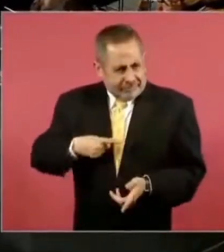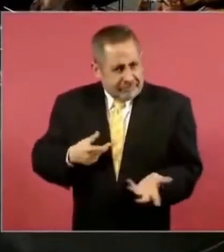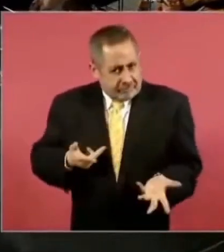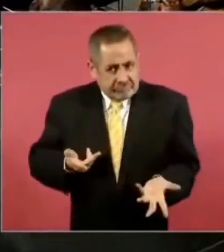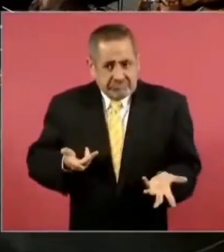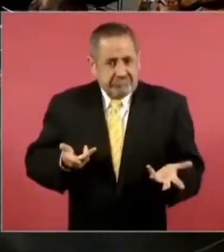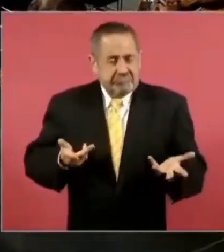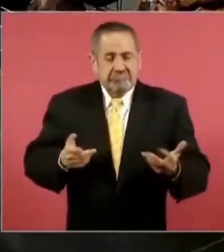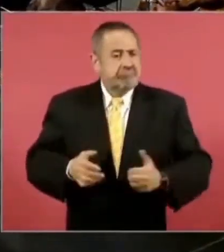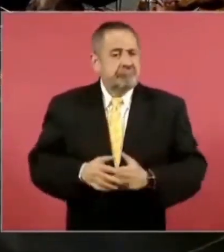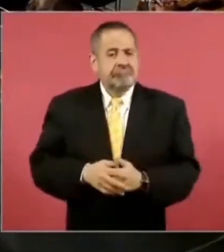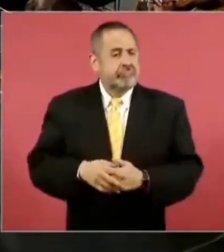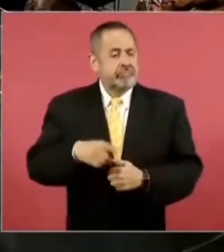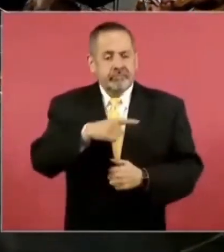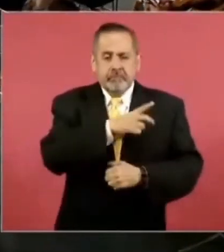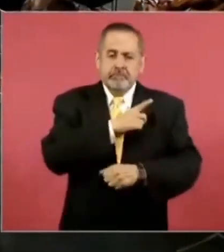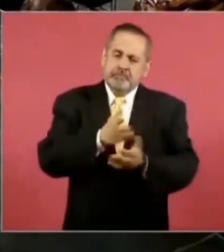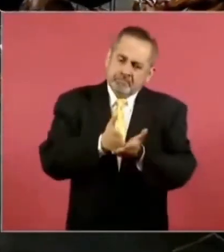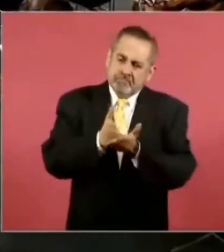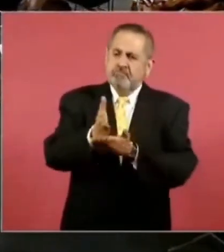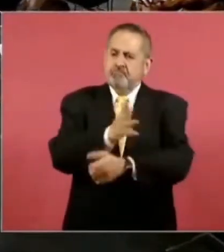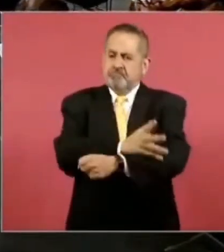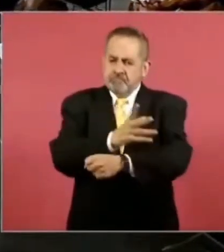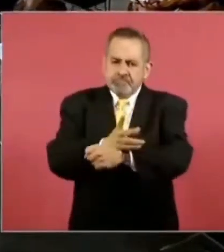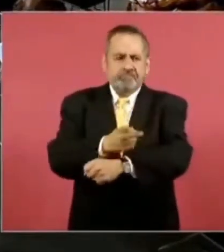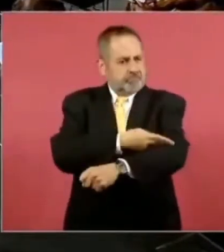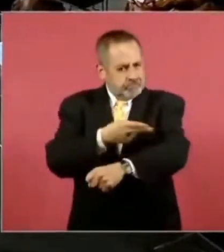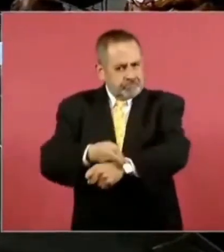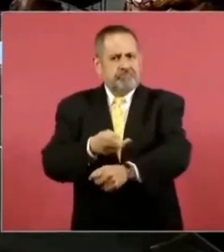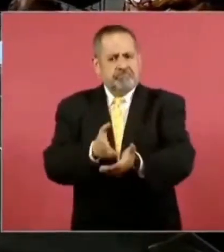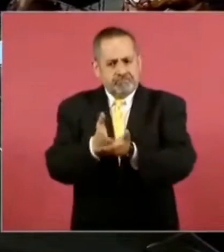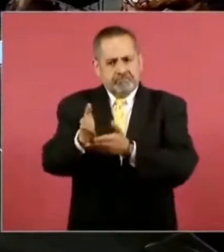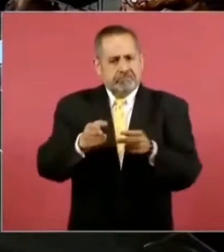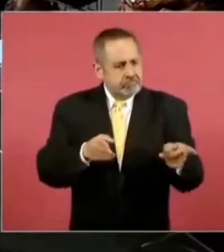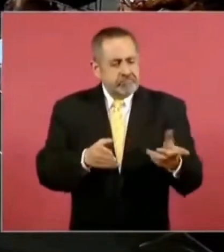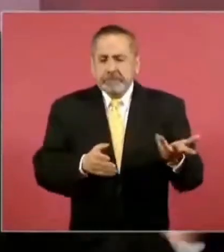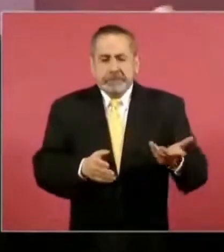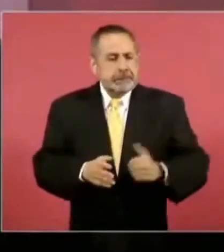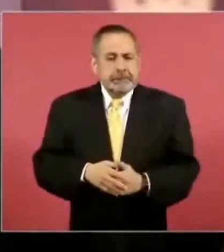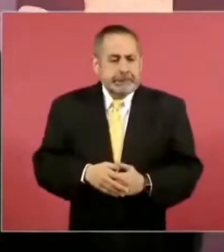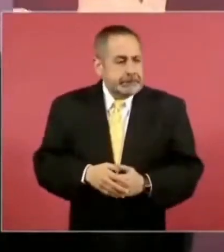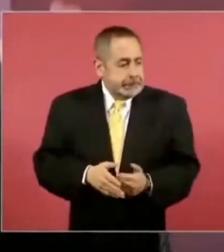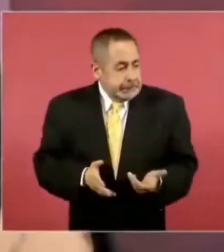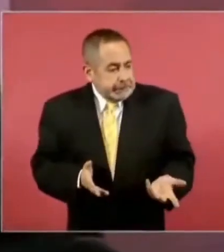sino con rectitud, con integridad, no como